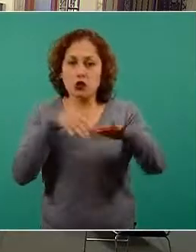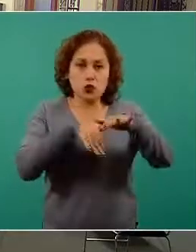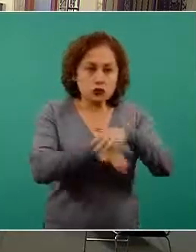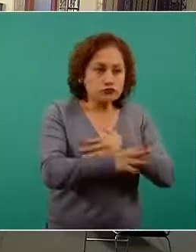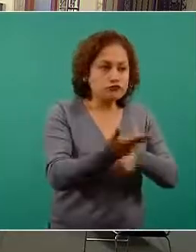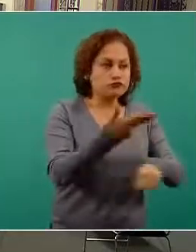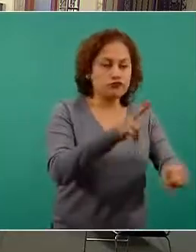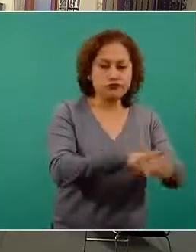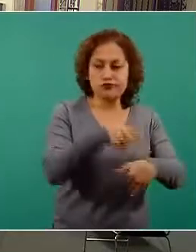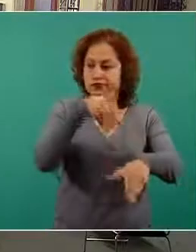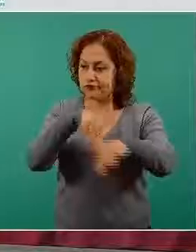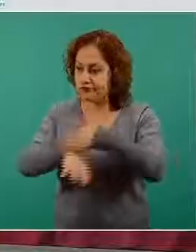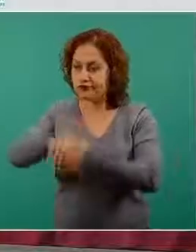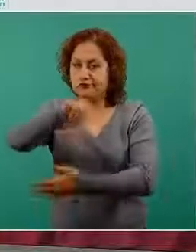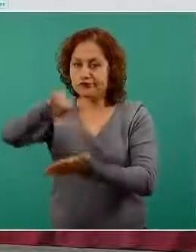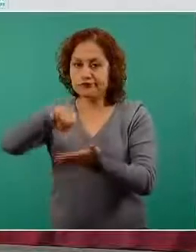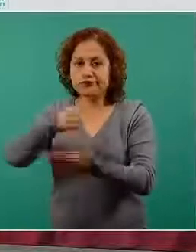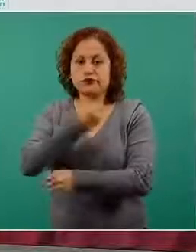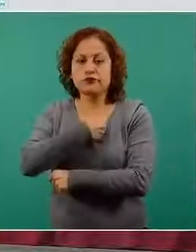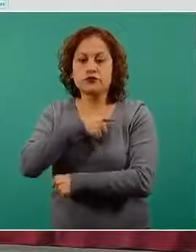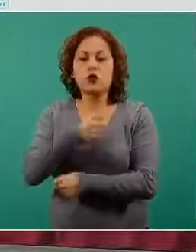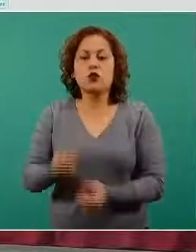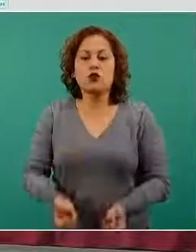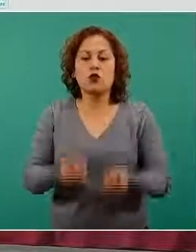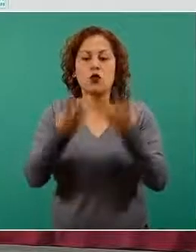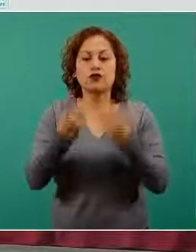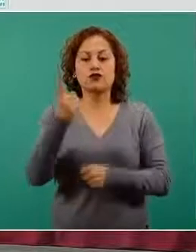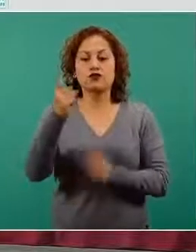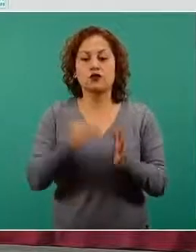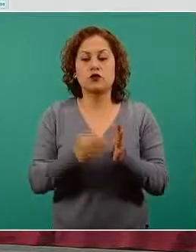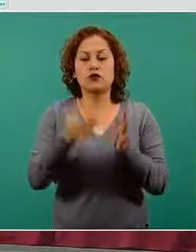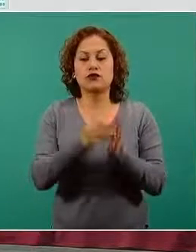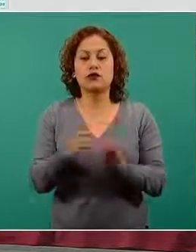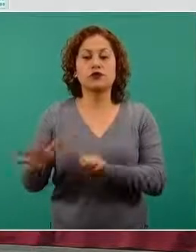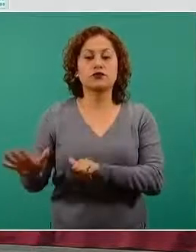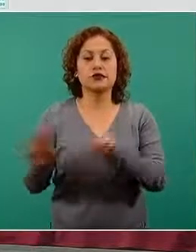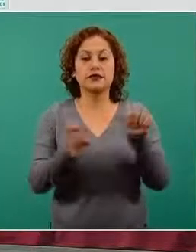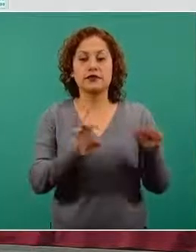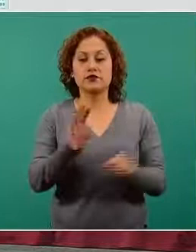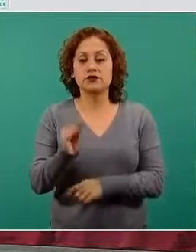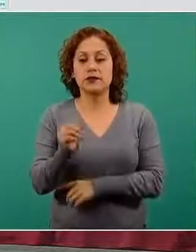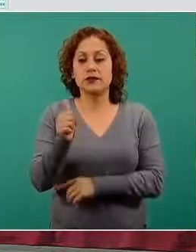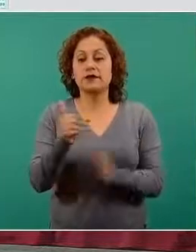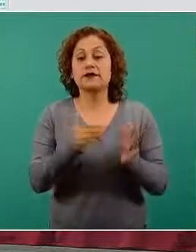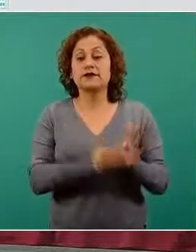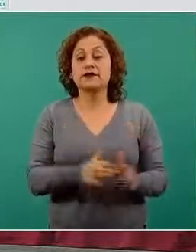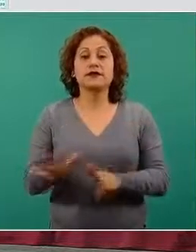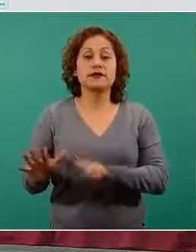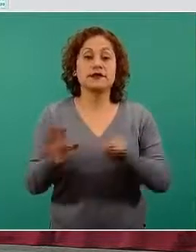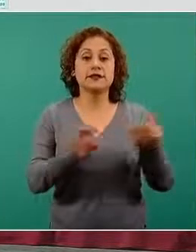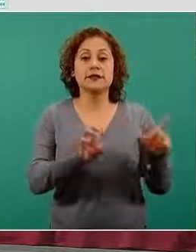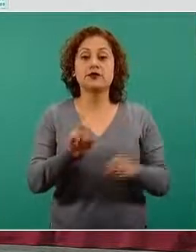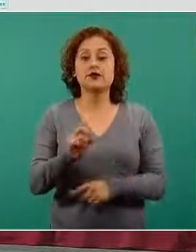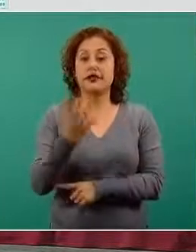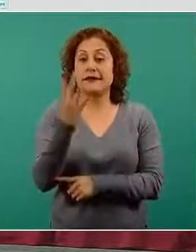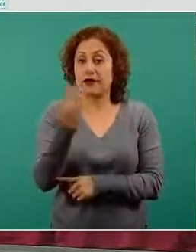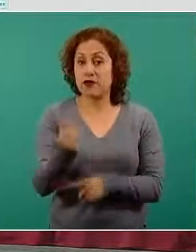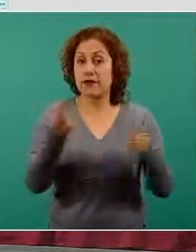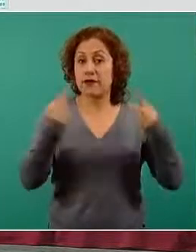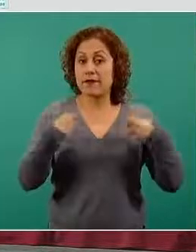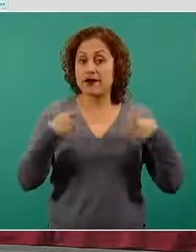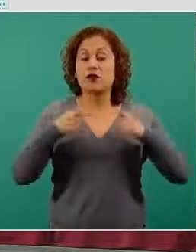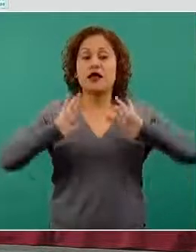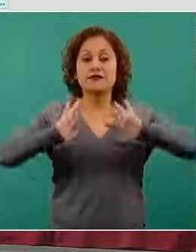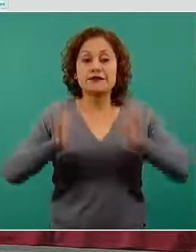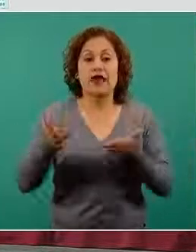Epidemiológica, de un millón 696 mil 739 personas recuperadas. Sabemos que